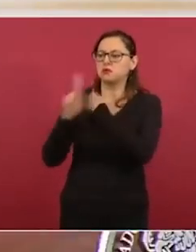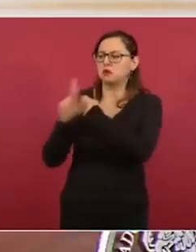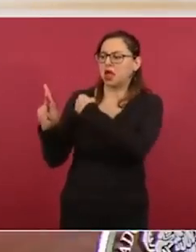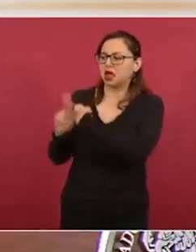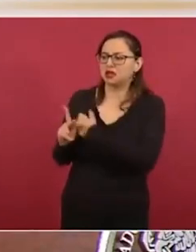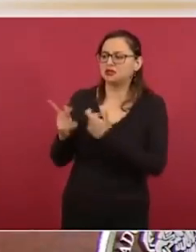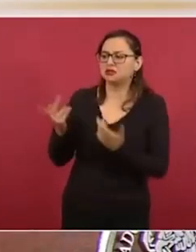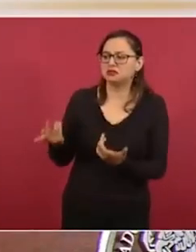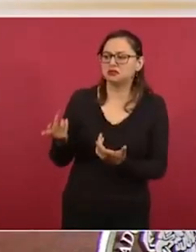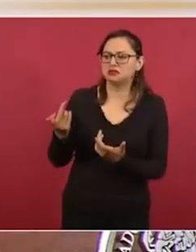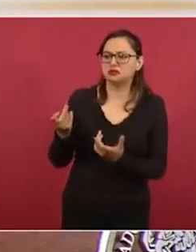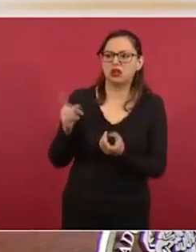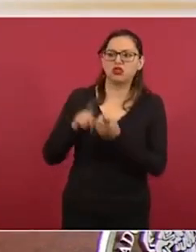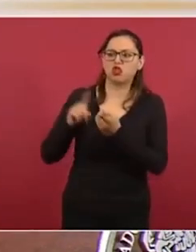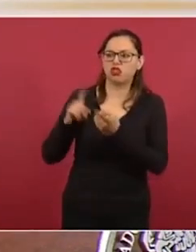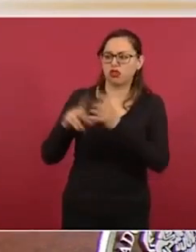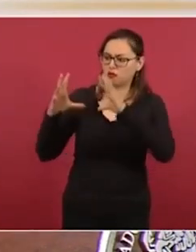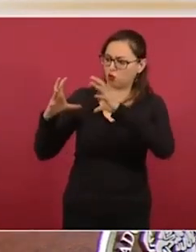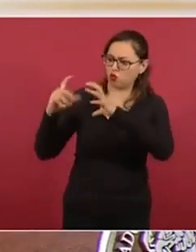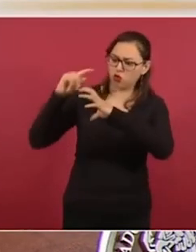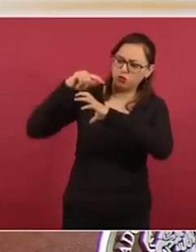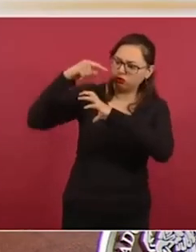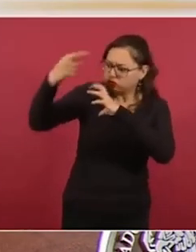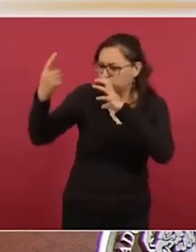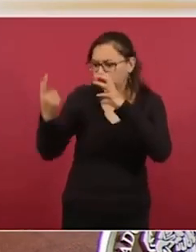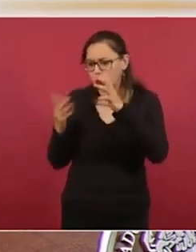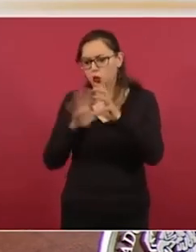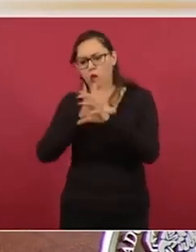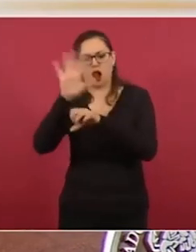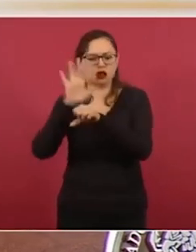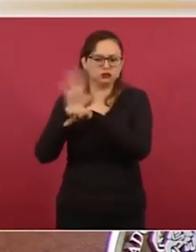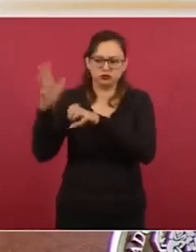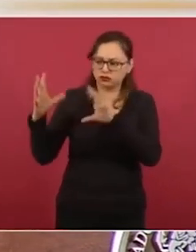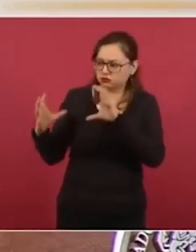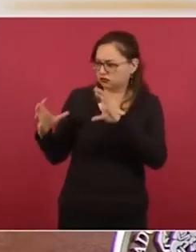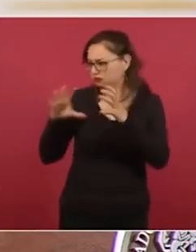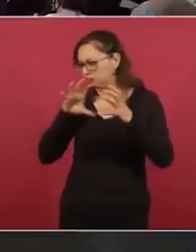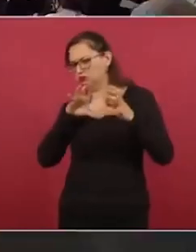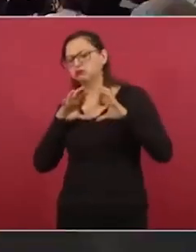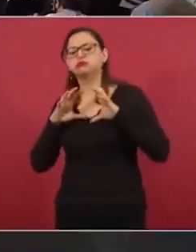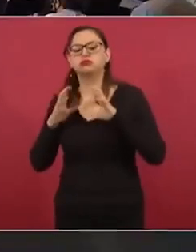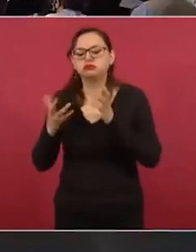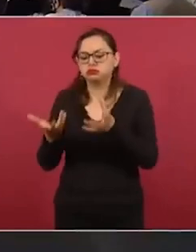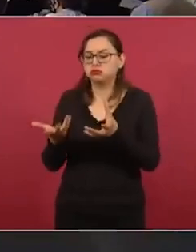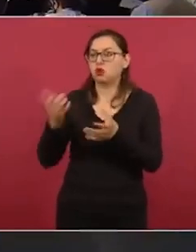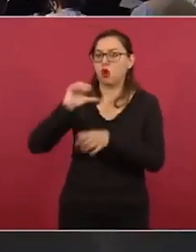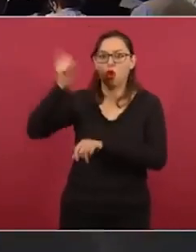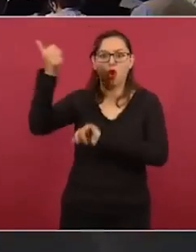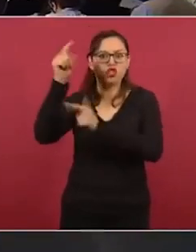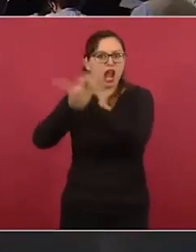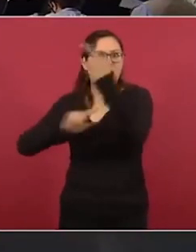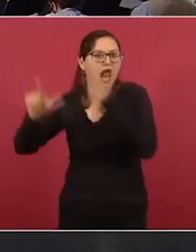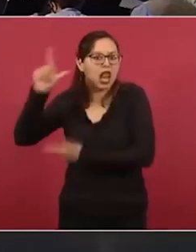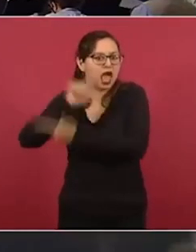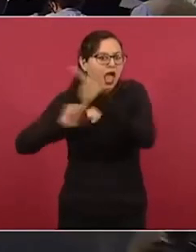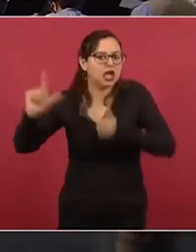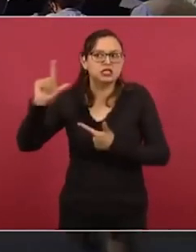son de otro continente, son de otra galaxia, de un